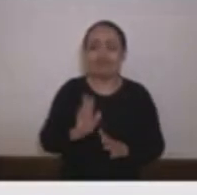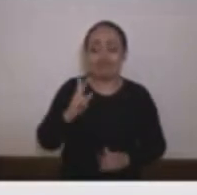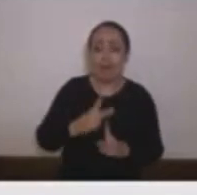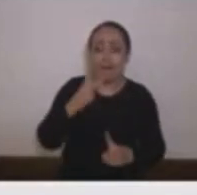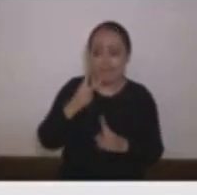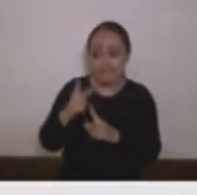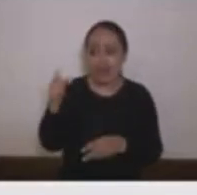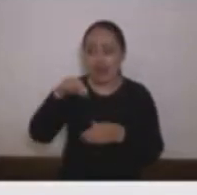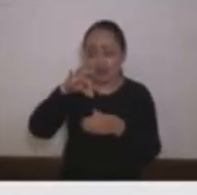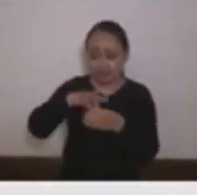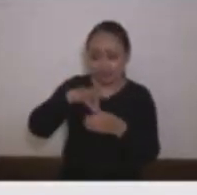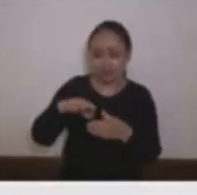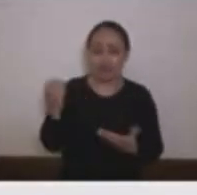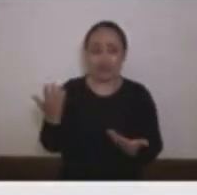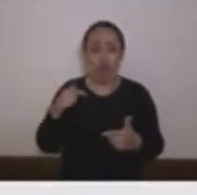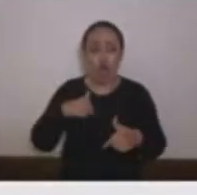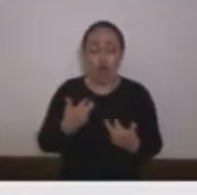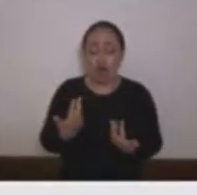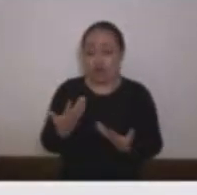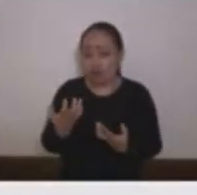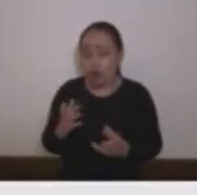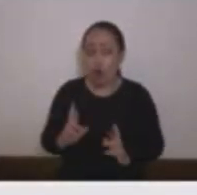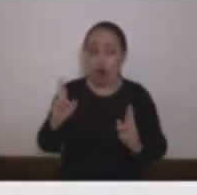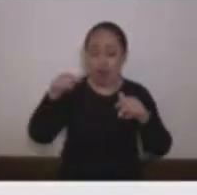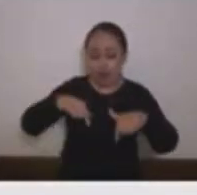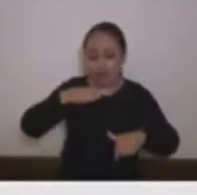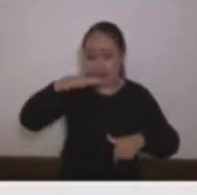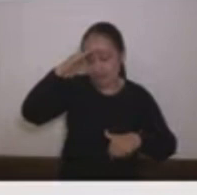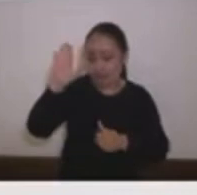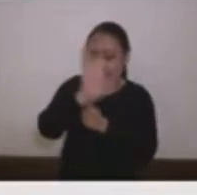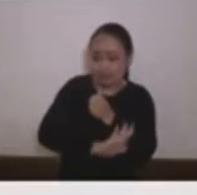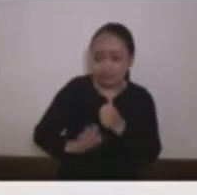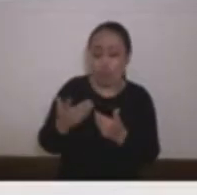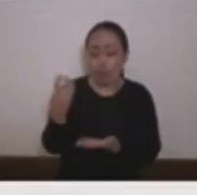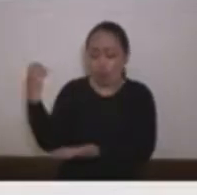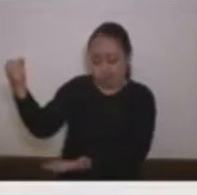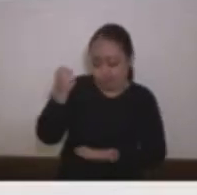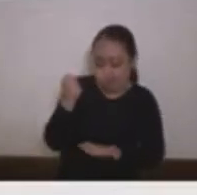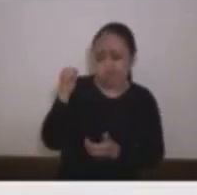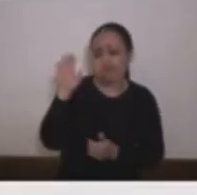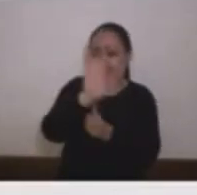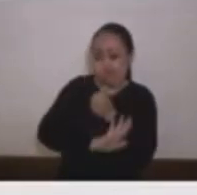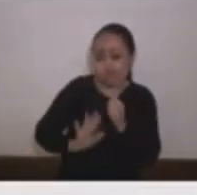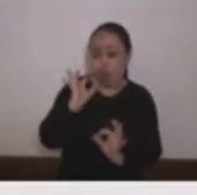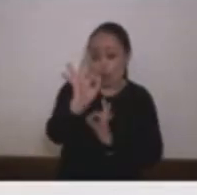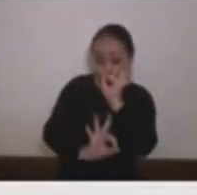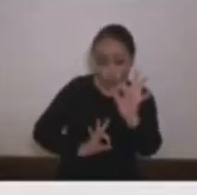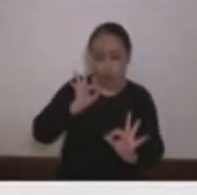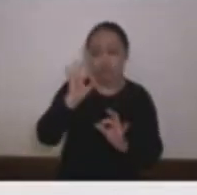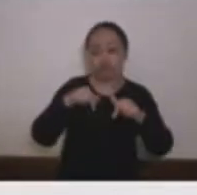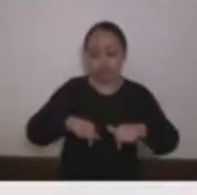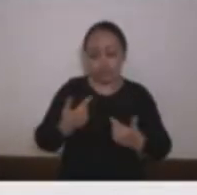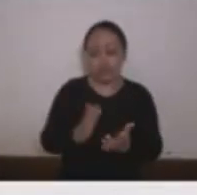en la elección de esta Contraloría yo espero que Medellín pueda salvaguardar sus recursos públicos yo espero que Medellín logre dar la lucha